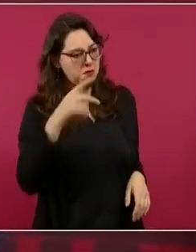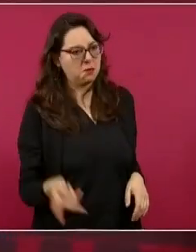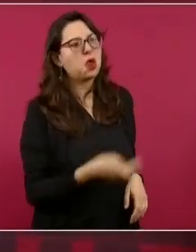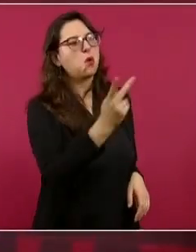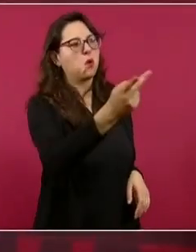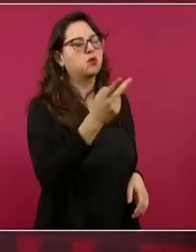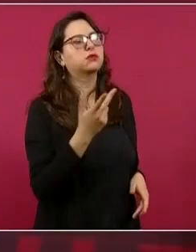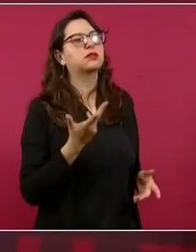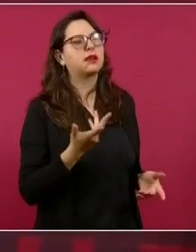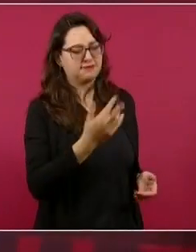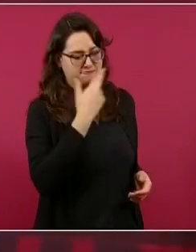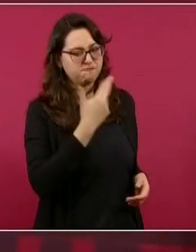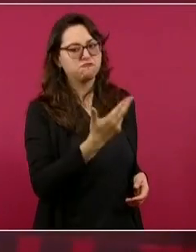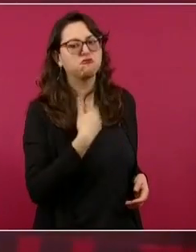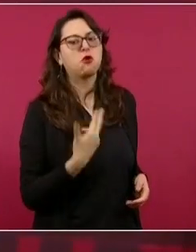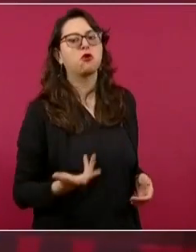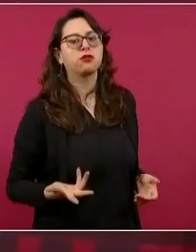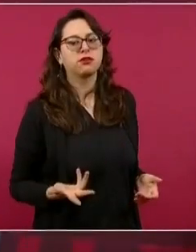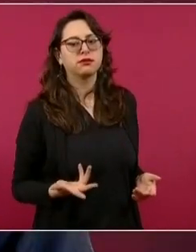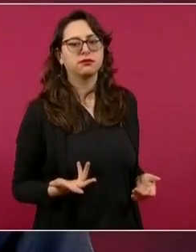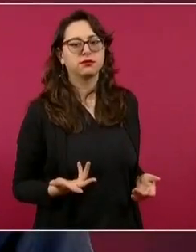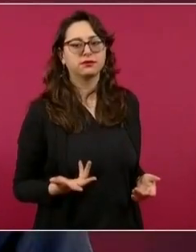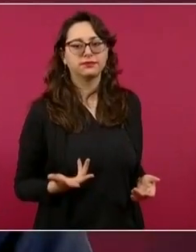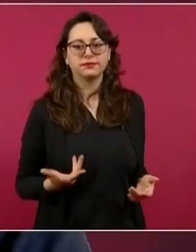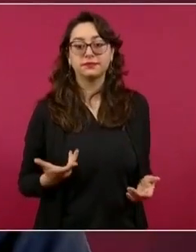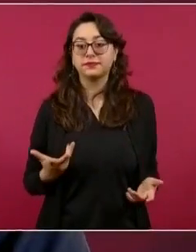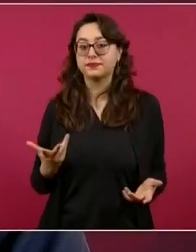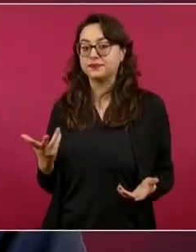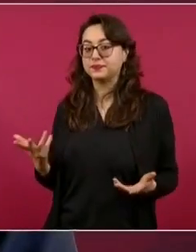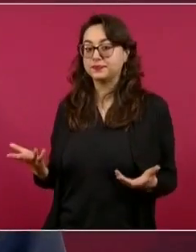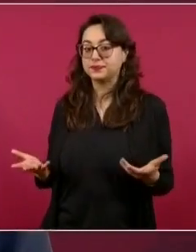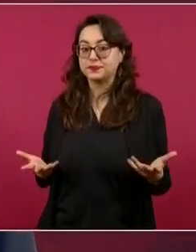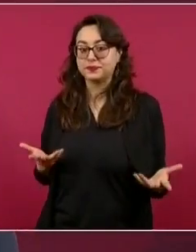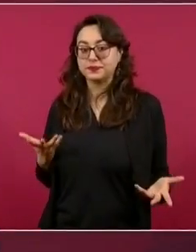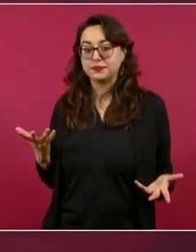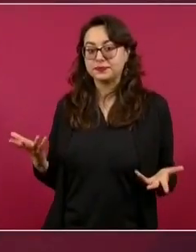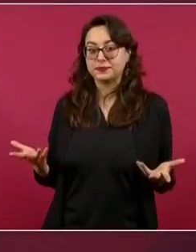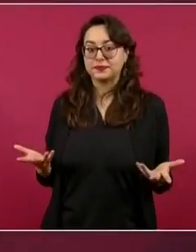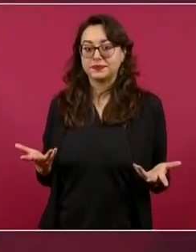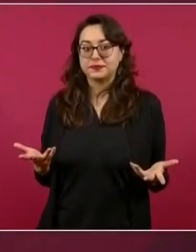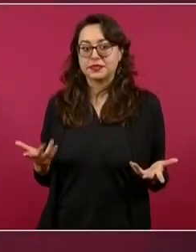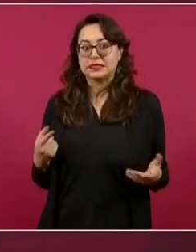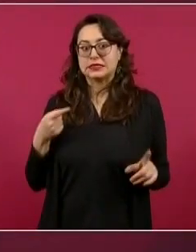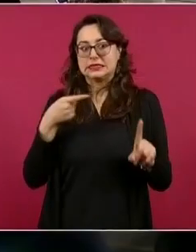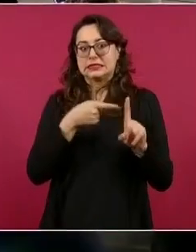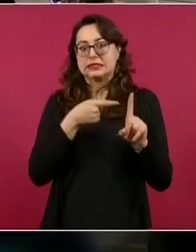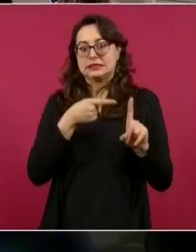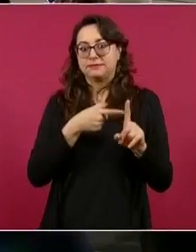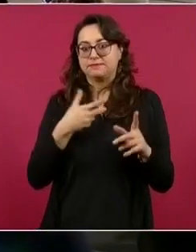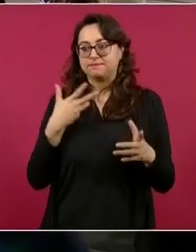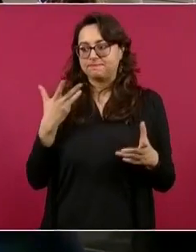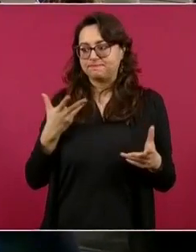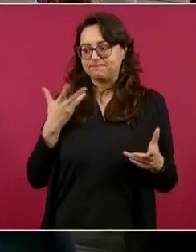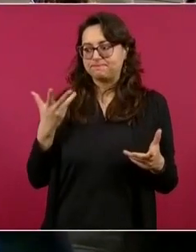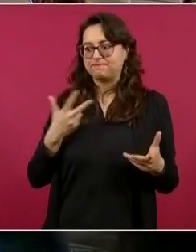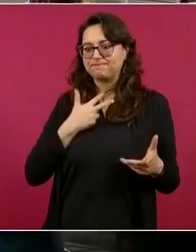tuvo él que decir